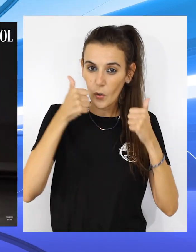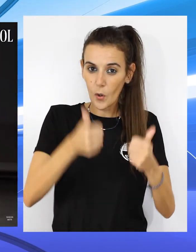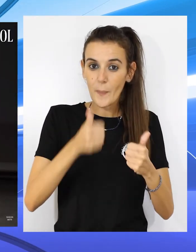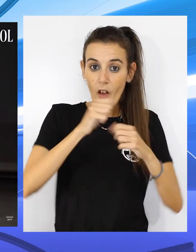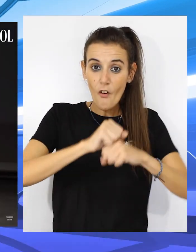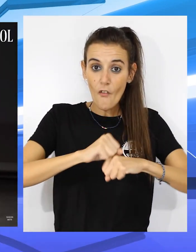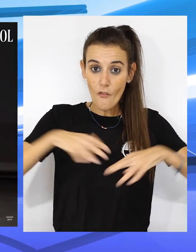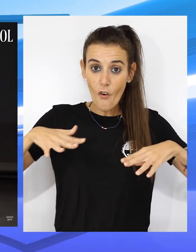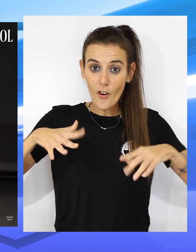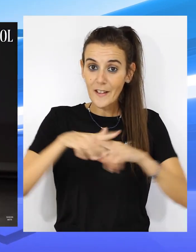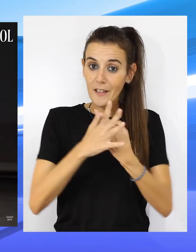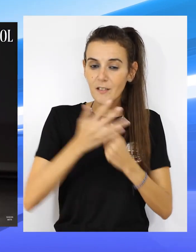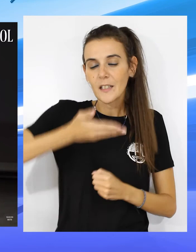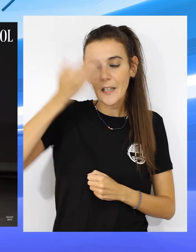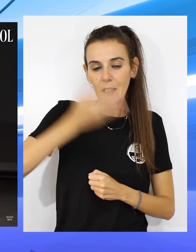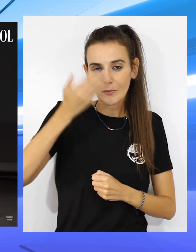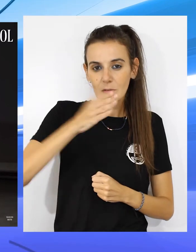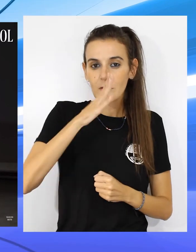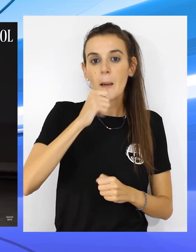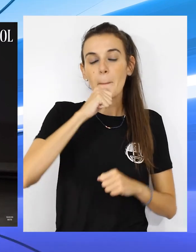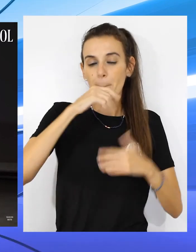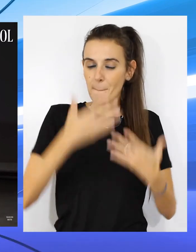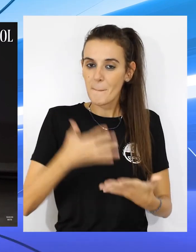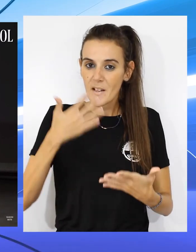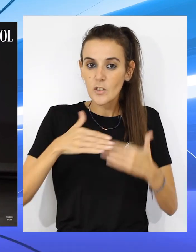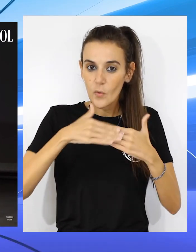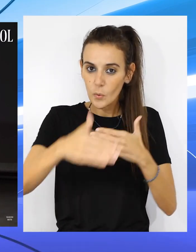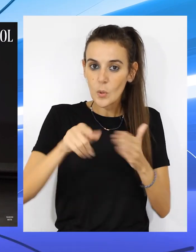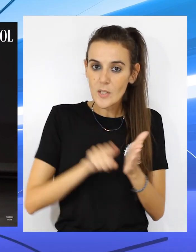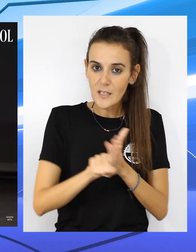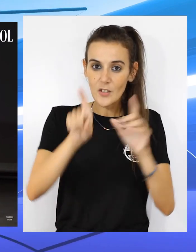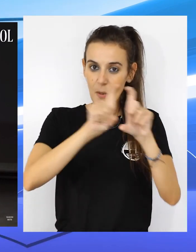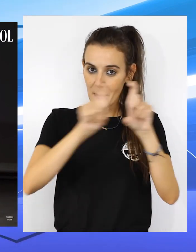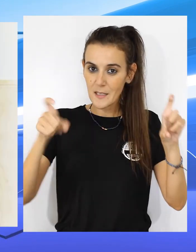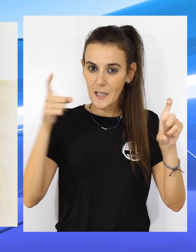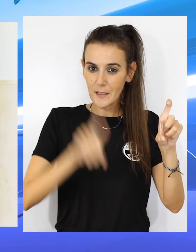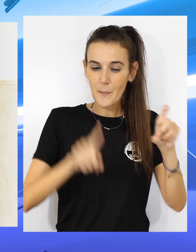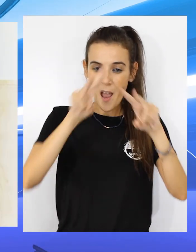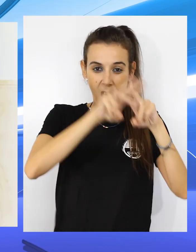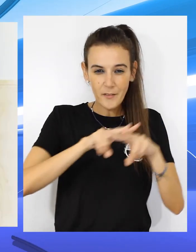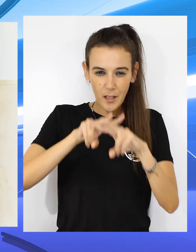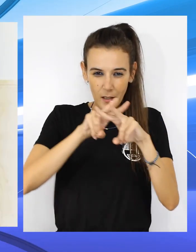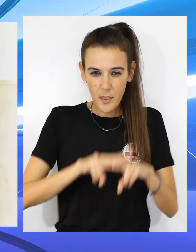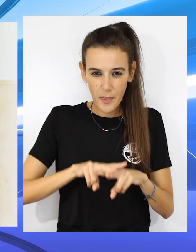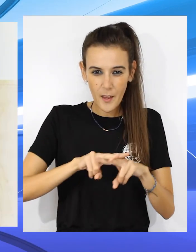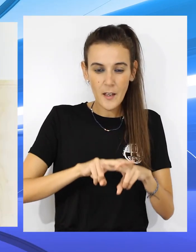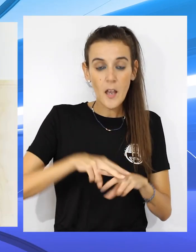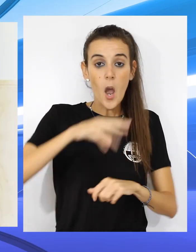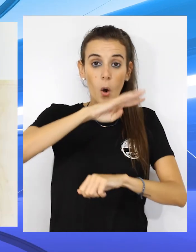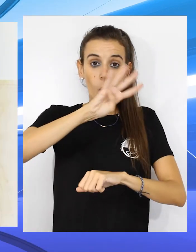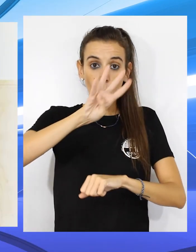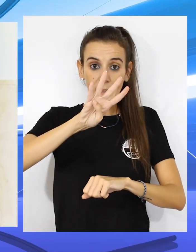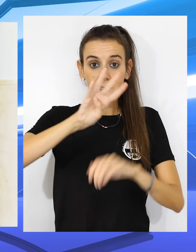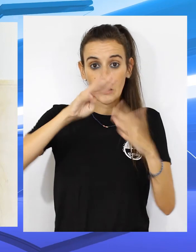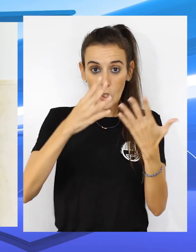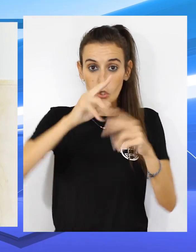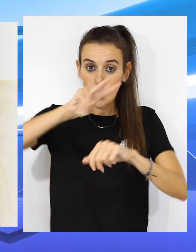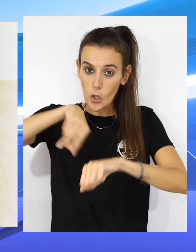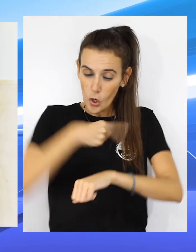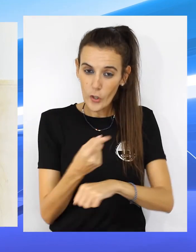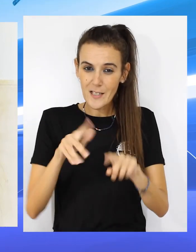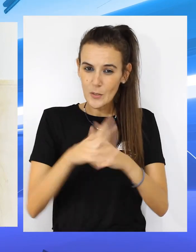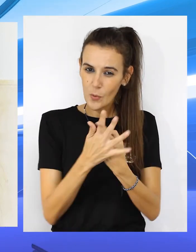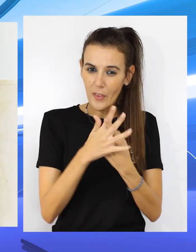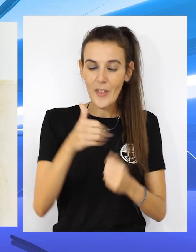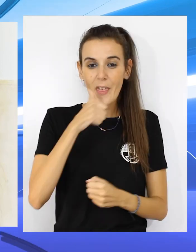ha dado comienzo el foro económico que bajo el nombre de presente y futuro de Ceuta, su desarrollo empresarial analizará durante las próximas 48 horas